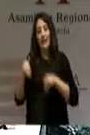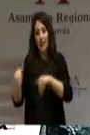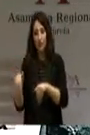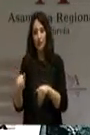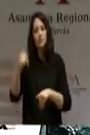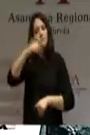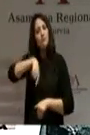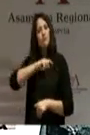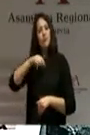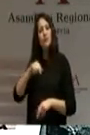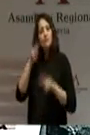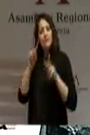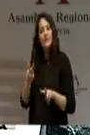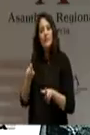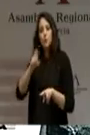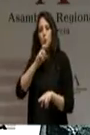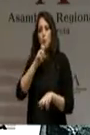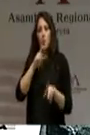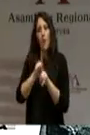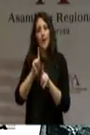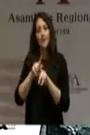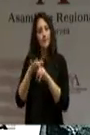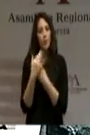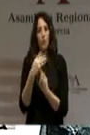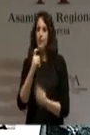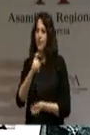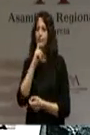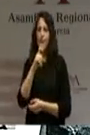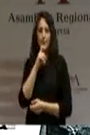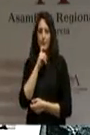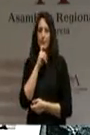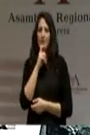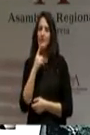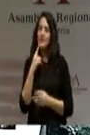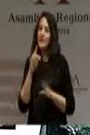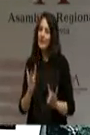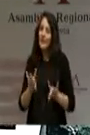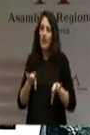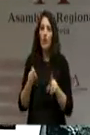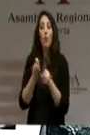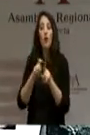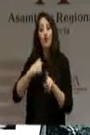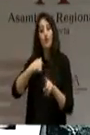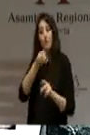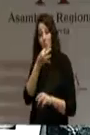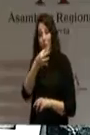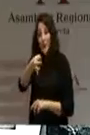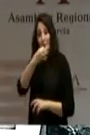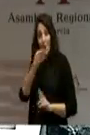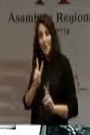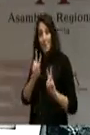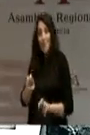investidura en un momento especialmente complicado, difícil y quiero que sean mis primeras palabras para